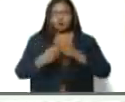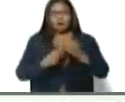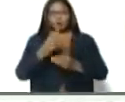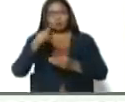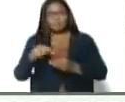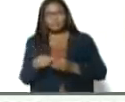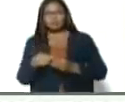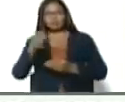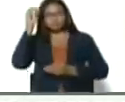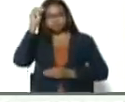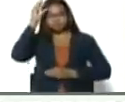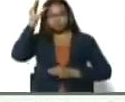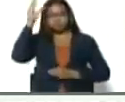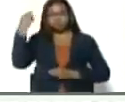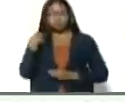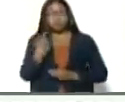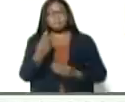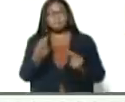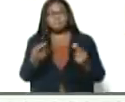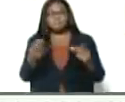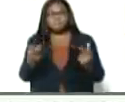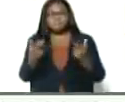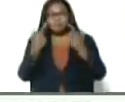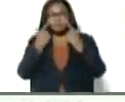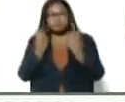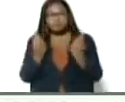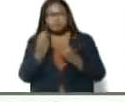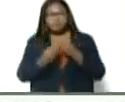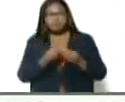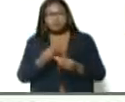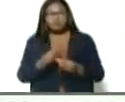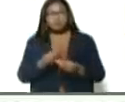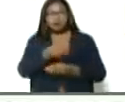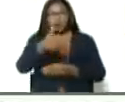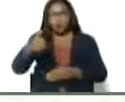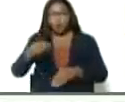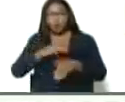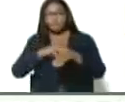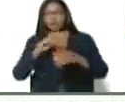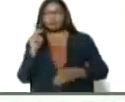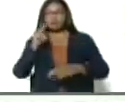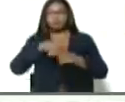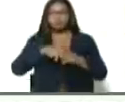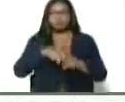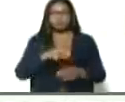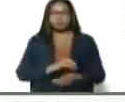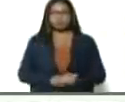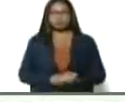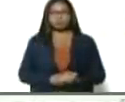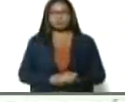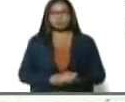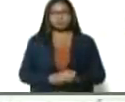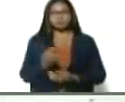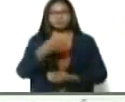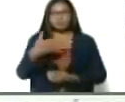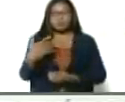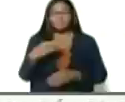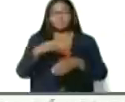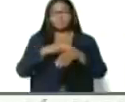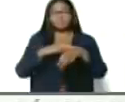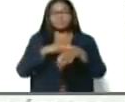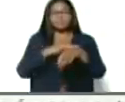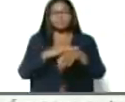Y siempre estoy pendiente de revisar Castro Soteldo, Juan Laya, Blatkan White, el ministro